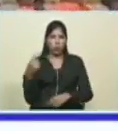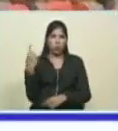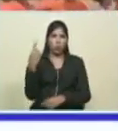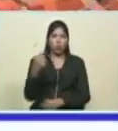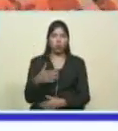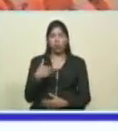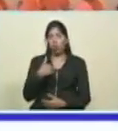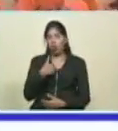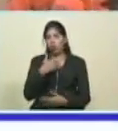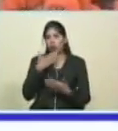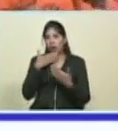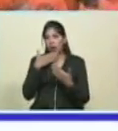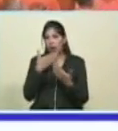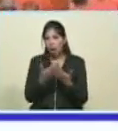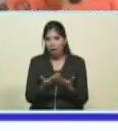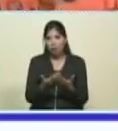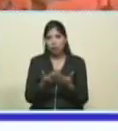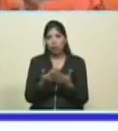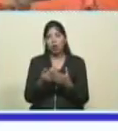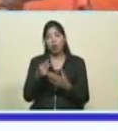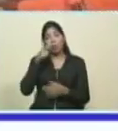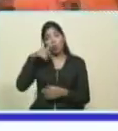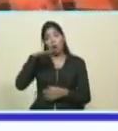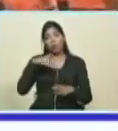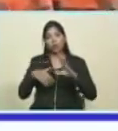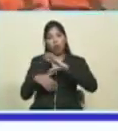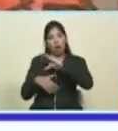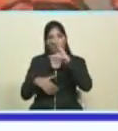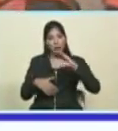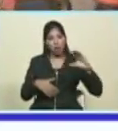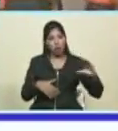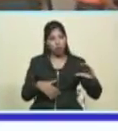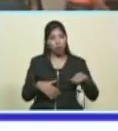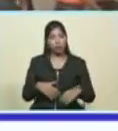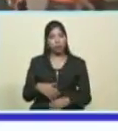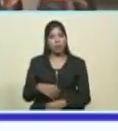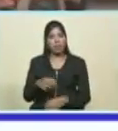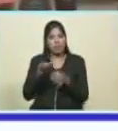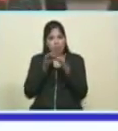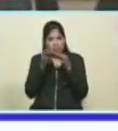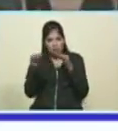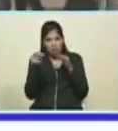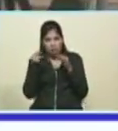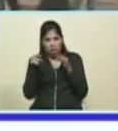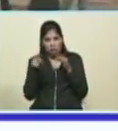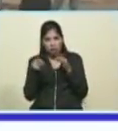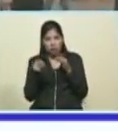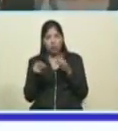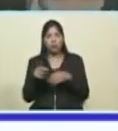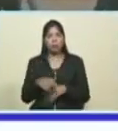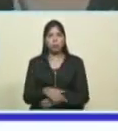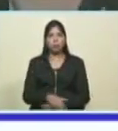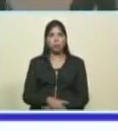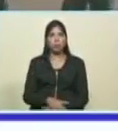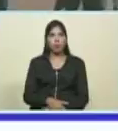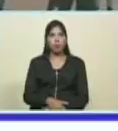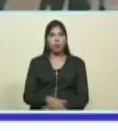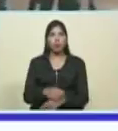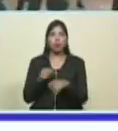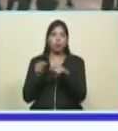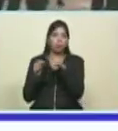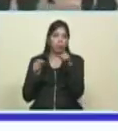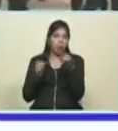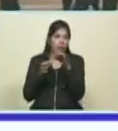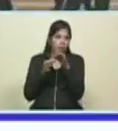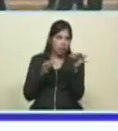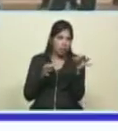agradezco a los pueblos del Caribe de Antigüe Barbuda de San Martín